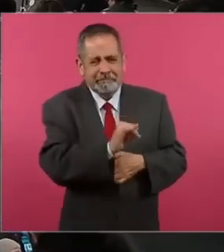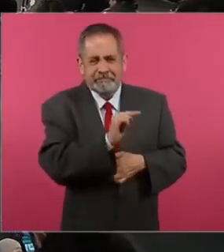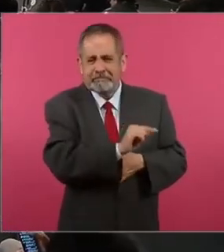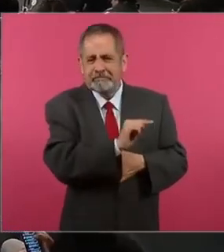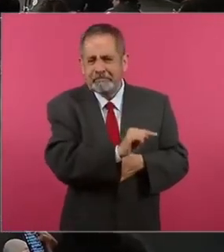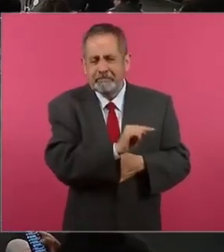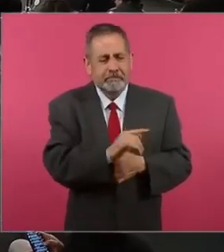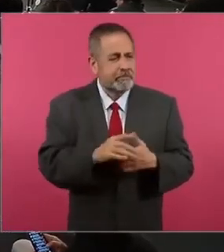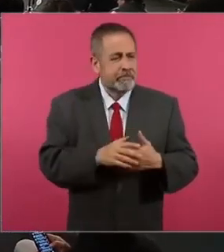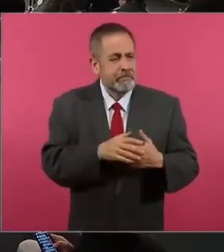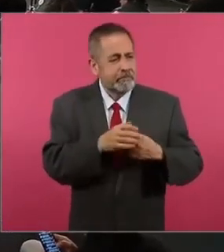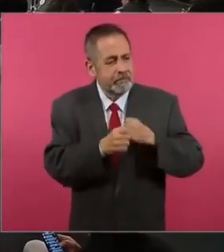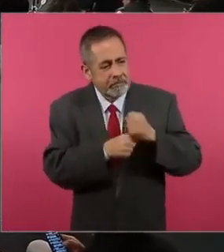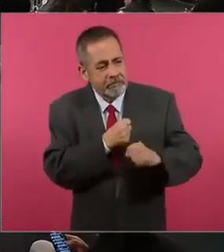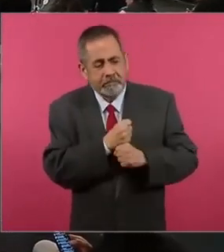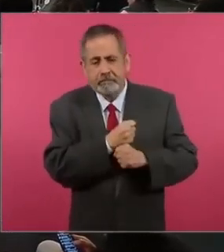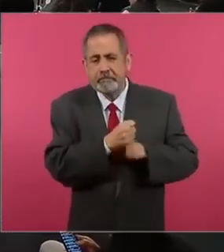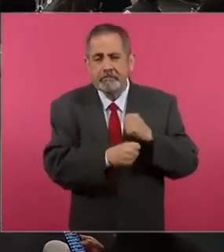ha prevalecido